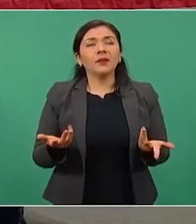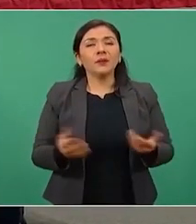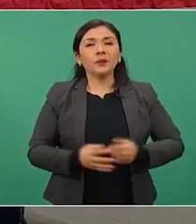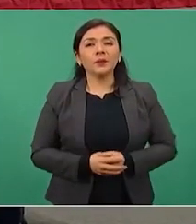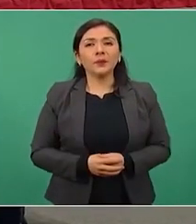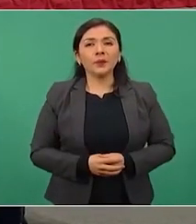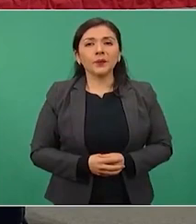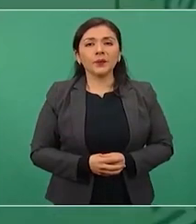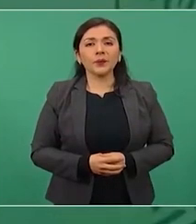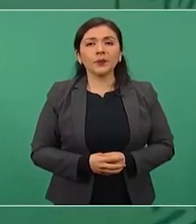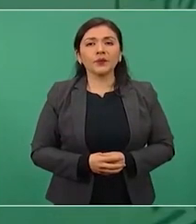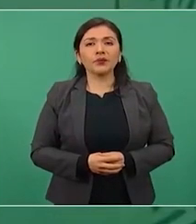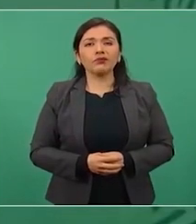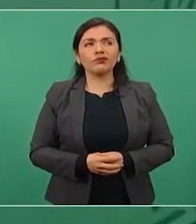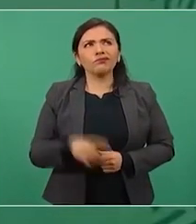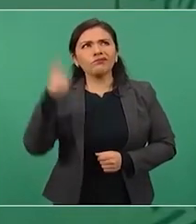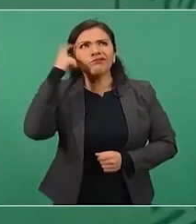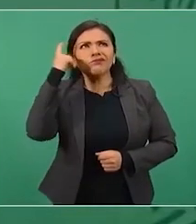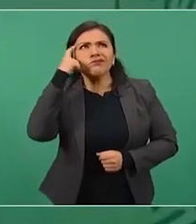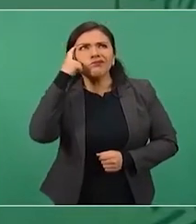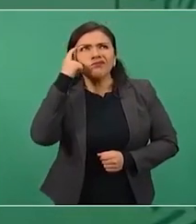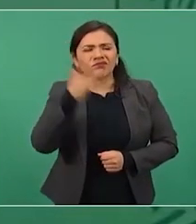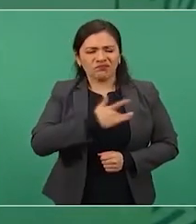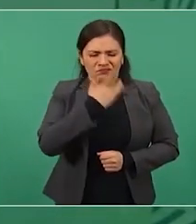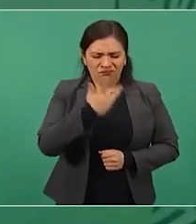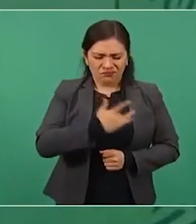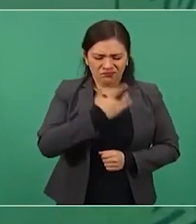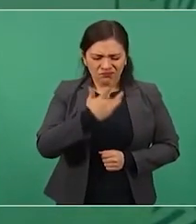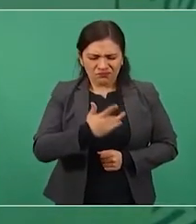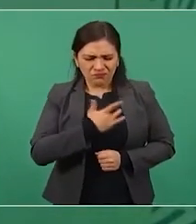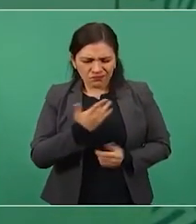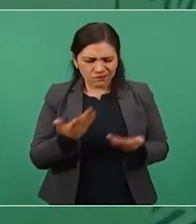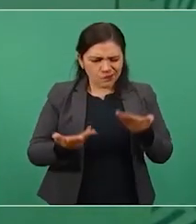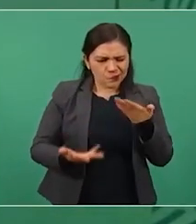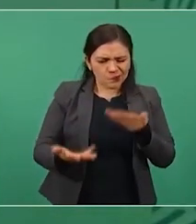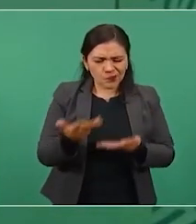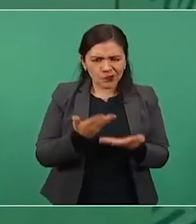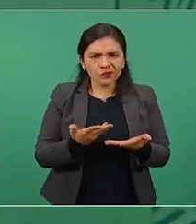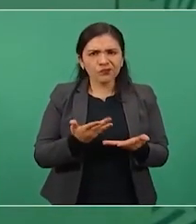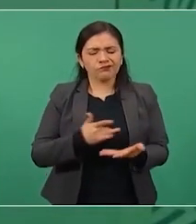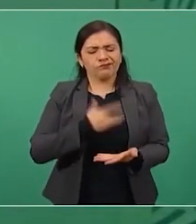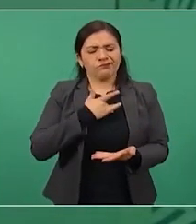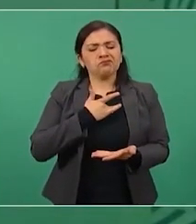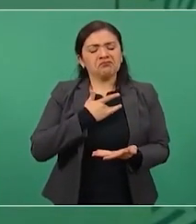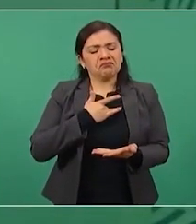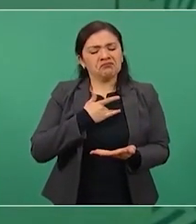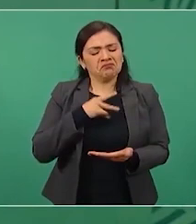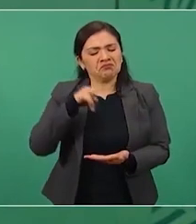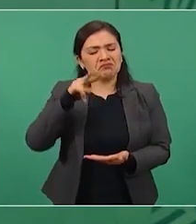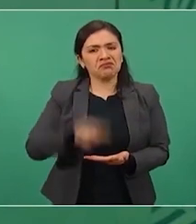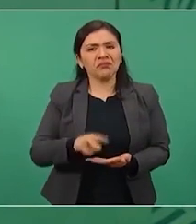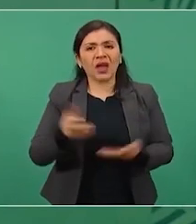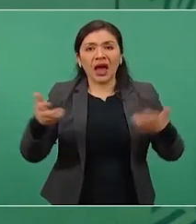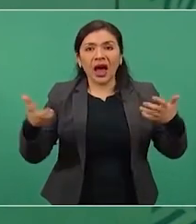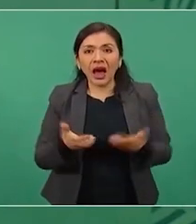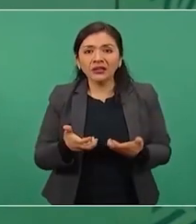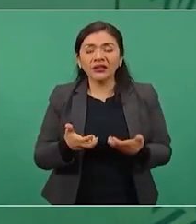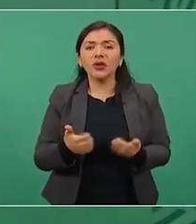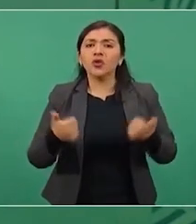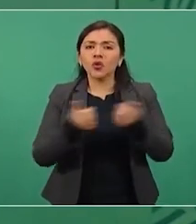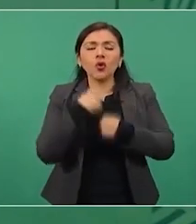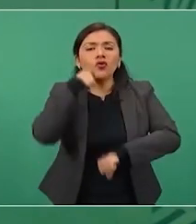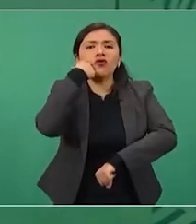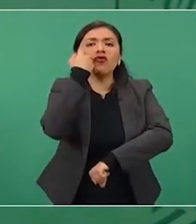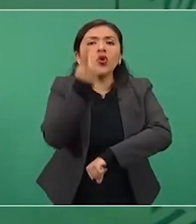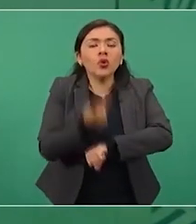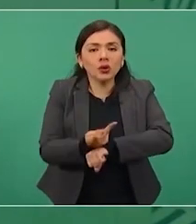tener capacidad, la humildad suficiente y la voluntad